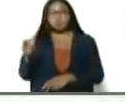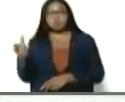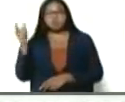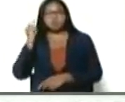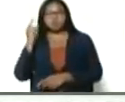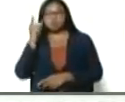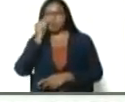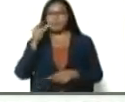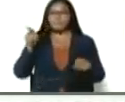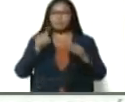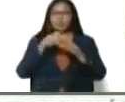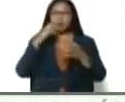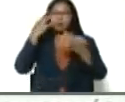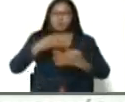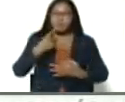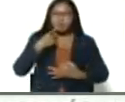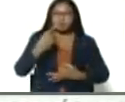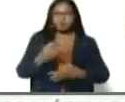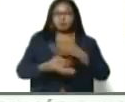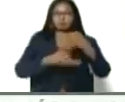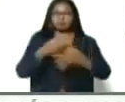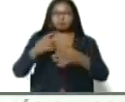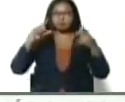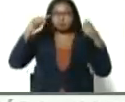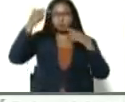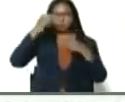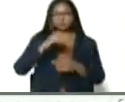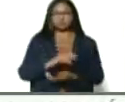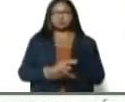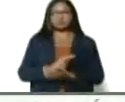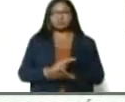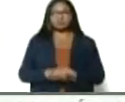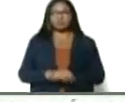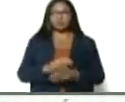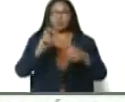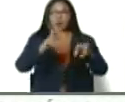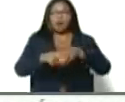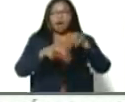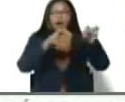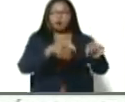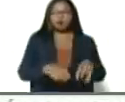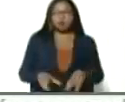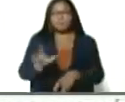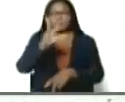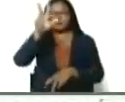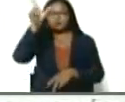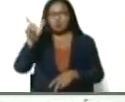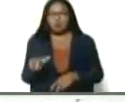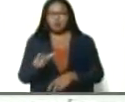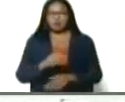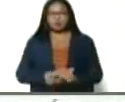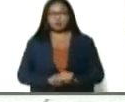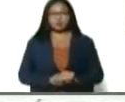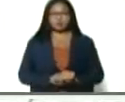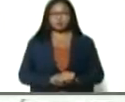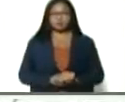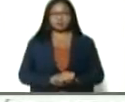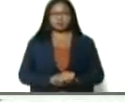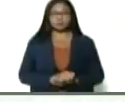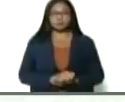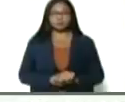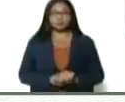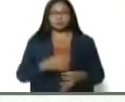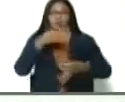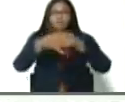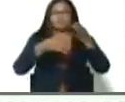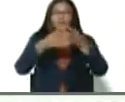Así los llamó Chávez originariamente. Los agrovenezolanos. Las agrovenezolanas. Que engloba a